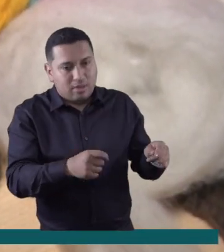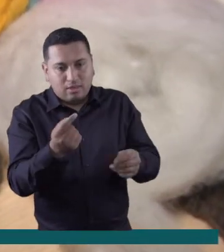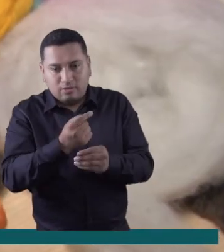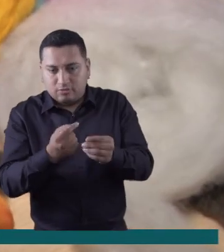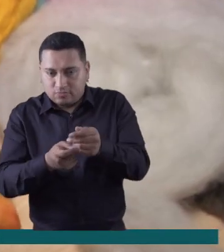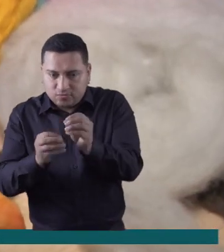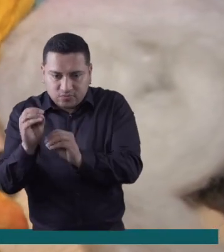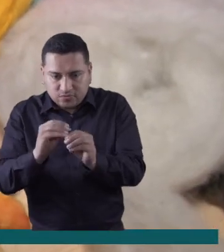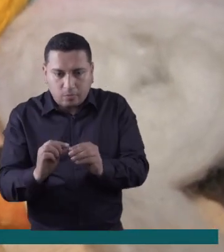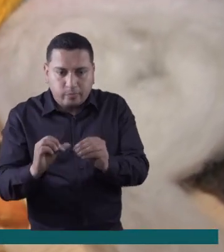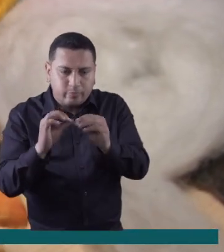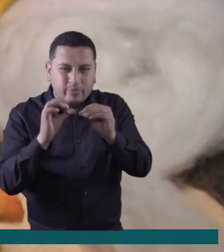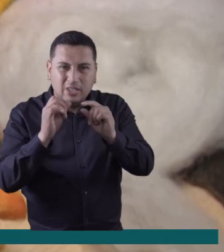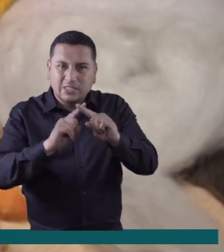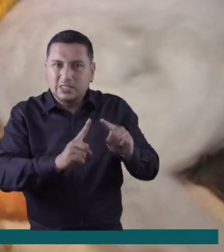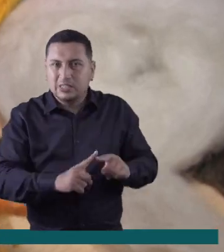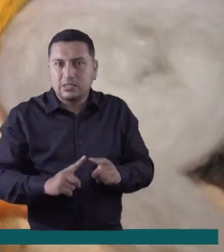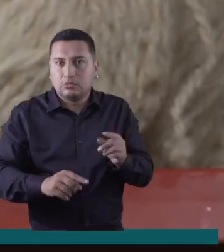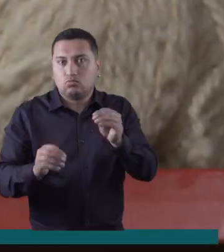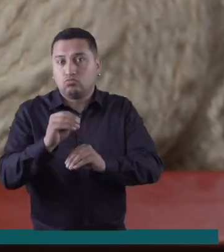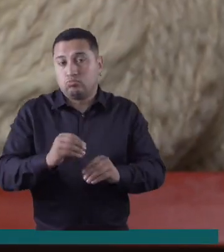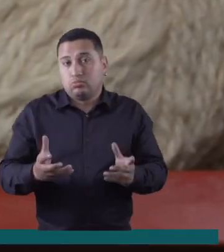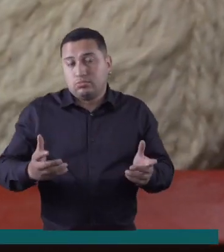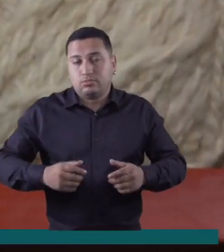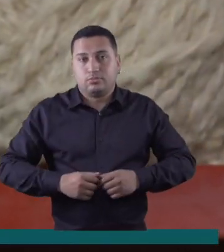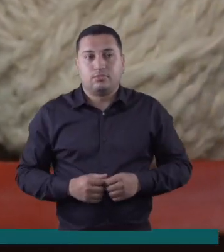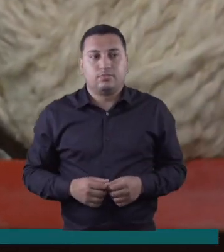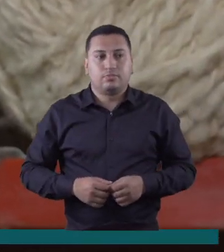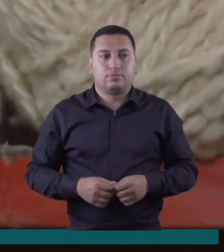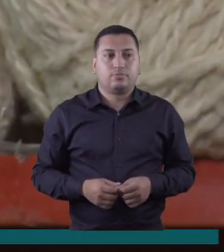materia prima y todo el proceso para crear sus diseños.